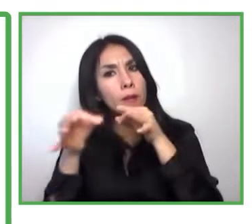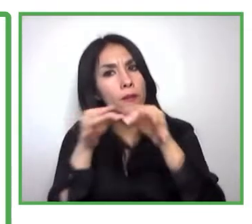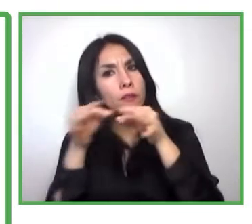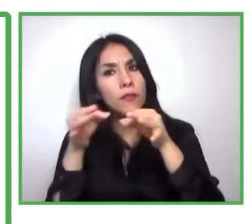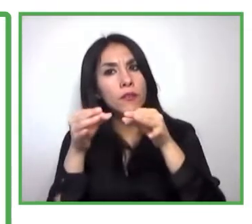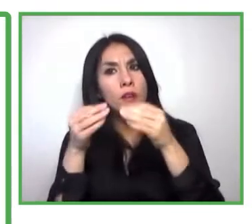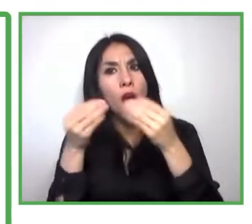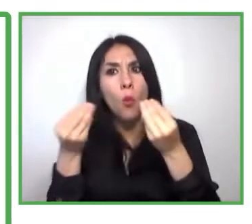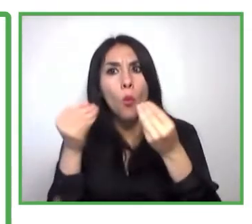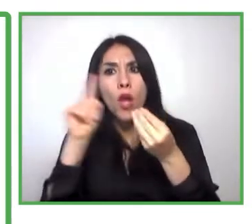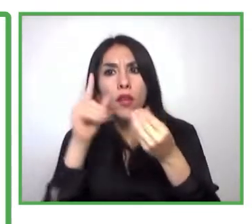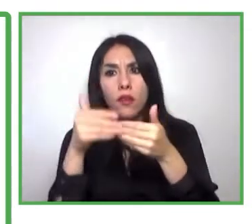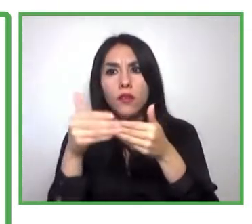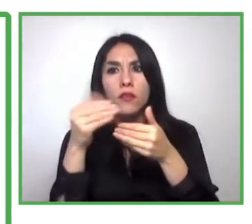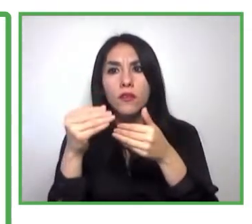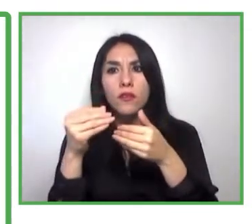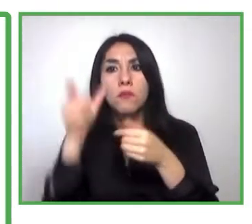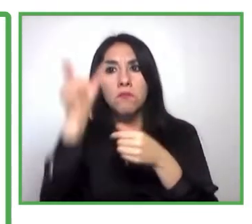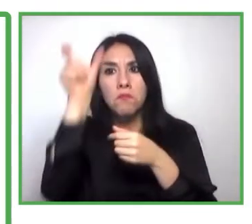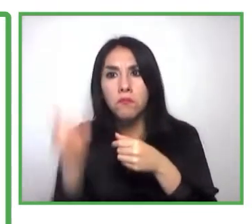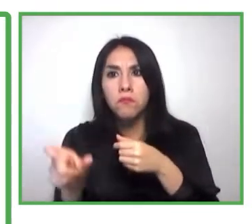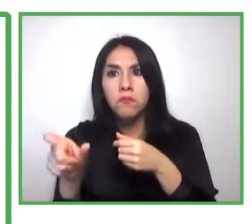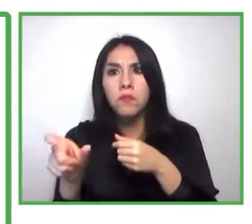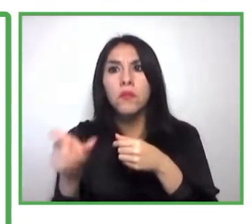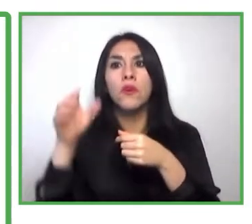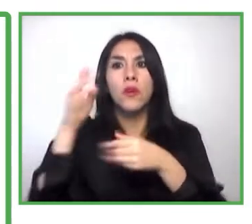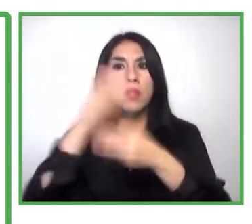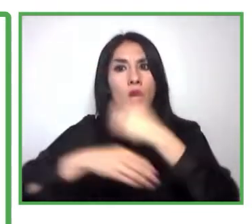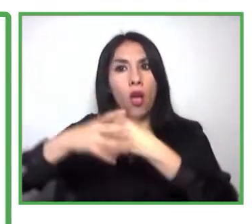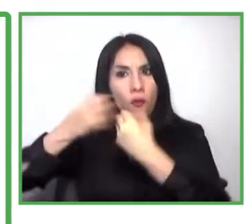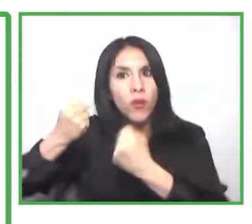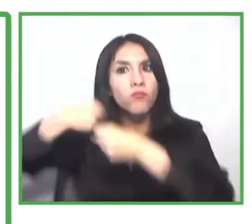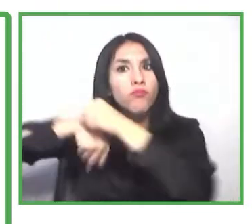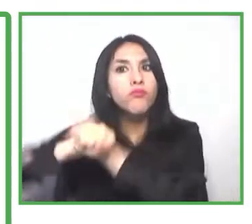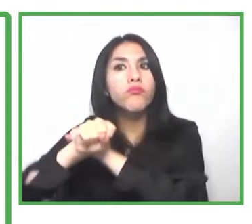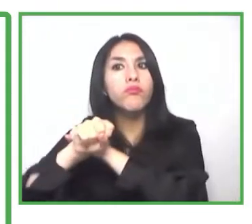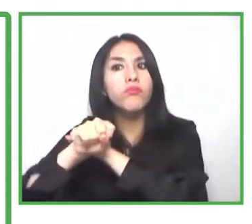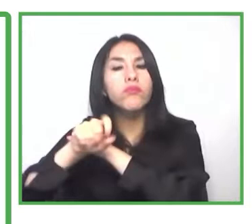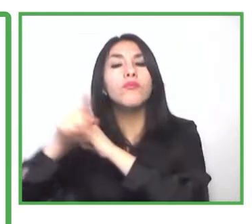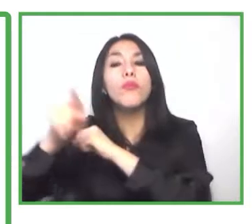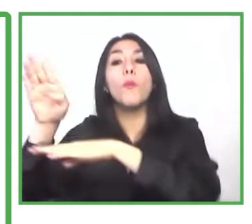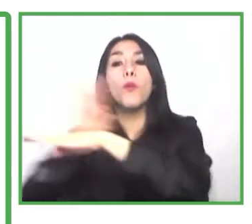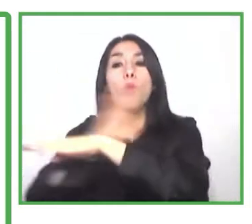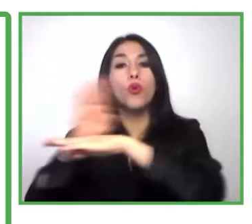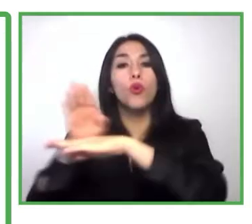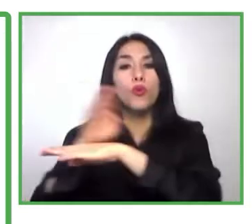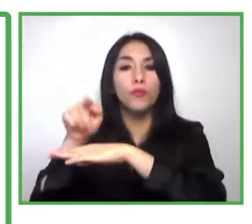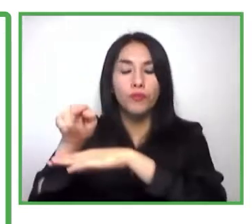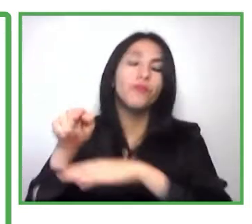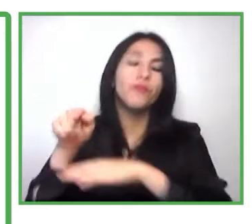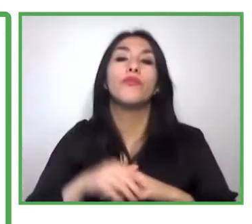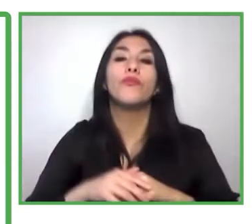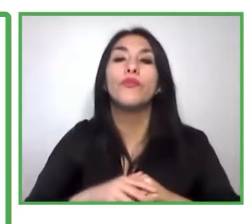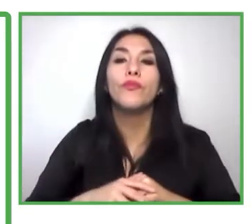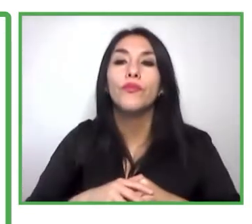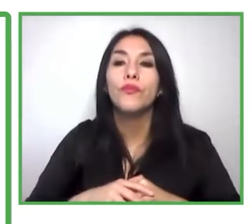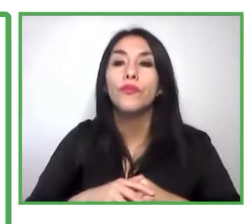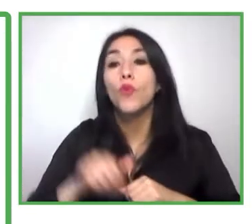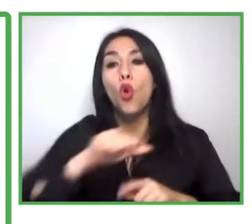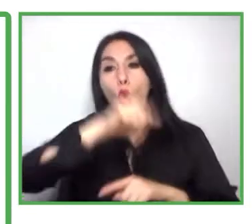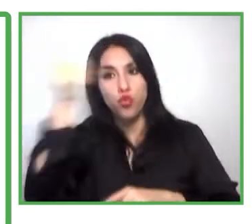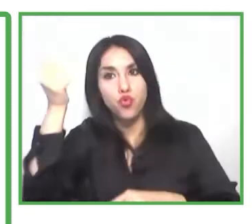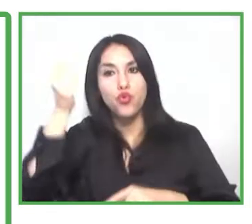Y por otro lado, también una de las cosas que hemos sacado ahora recientemente es que nos fuimos dando cuenta que muchas de las personas con